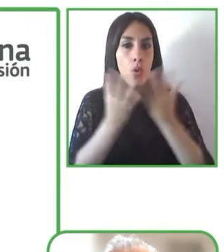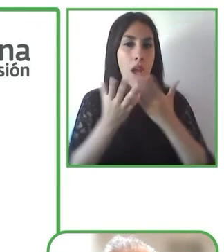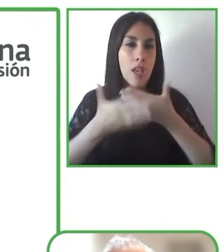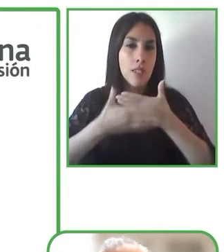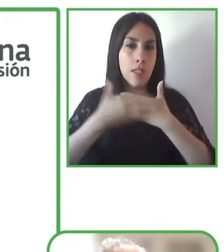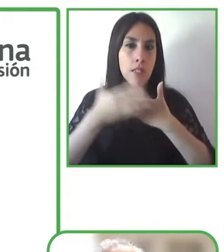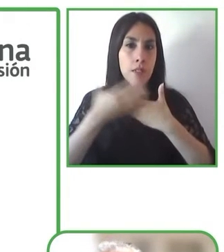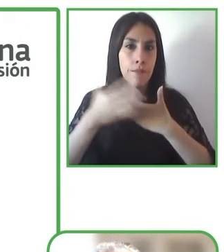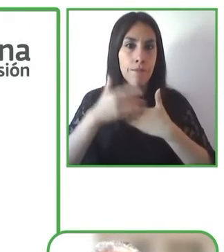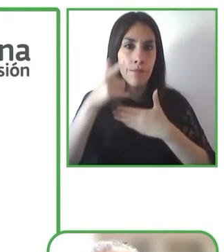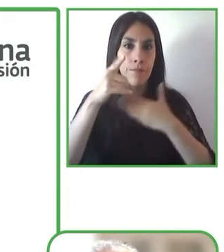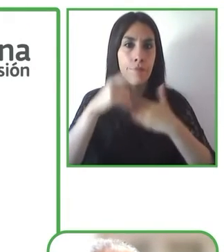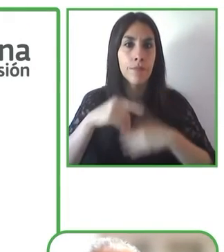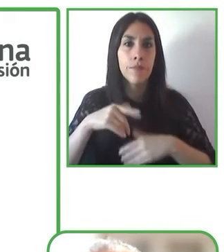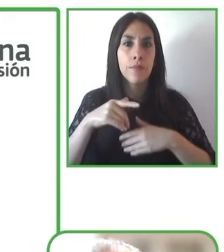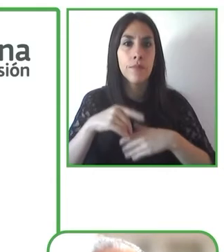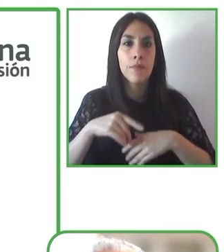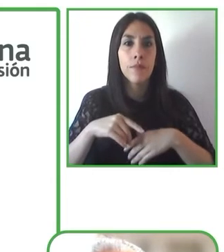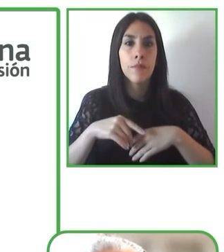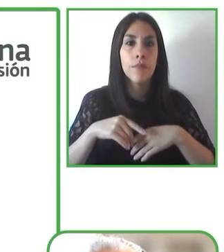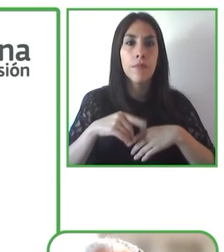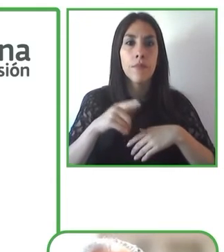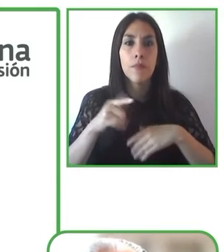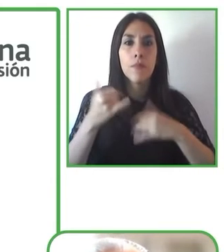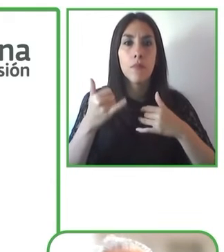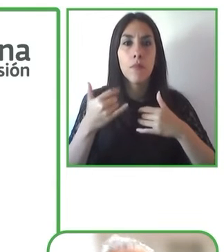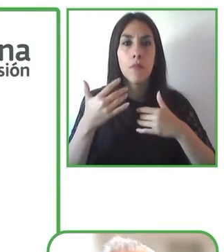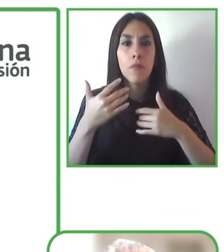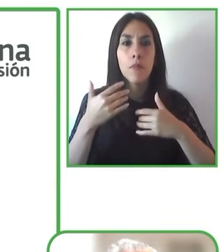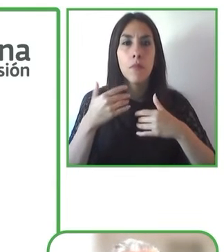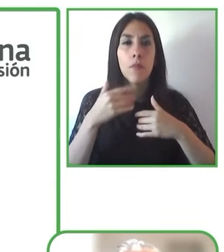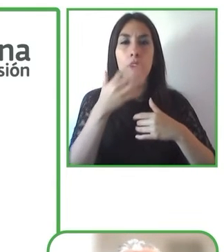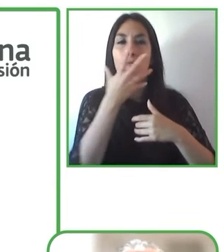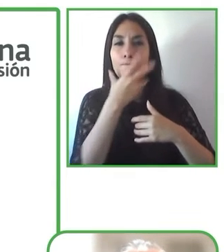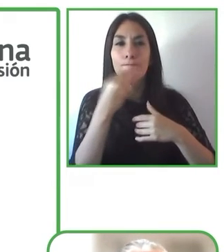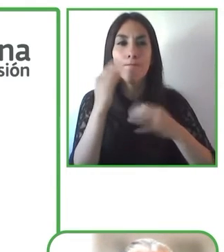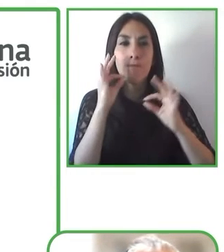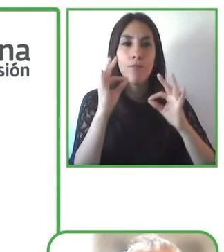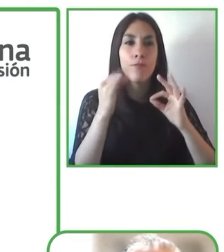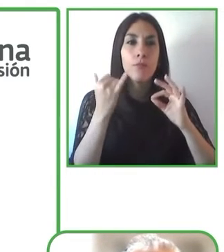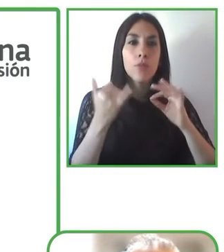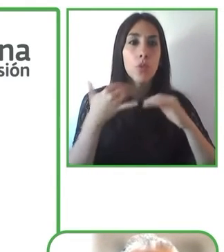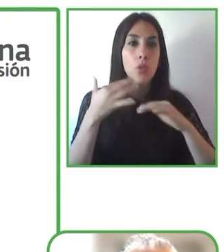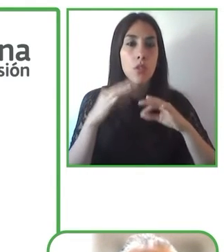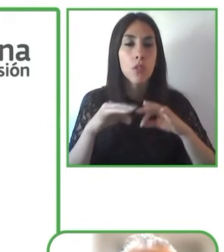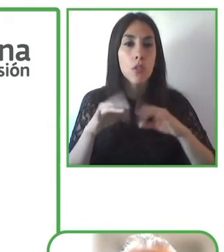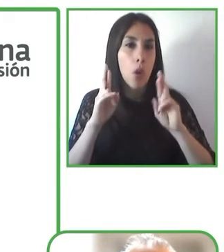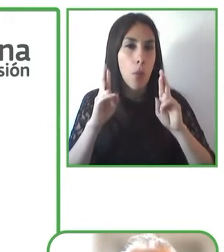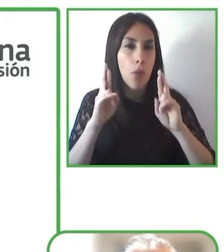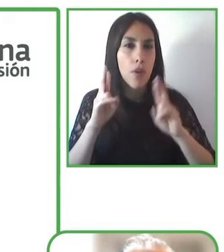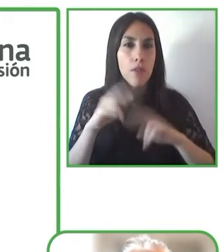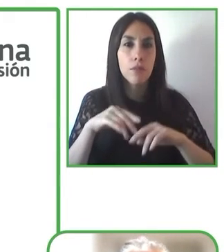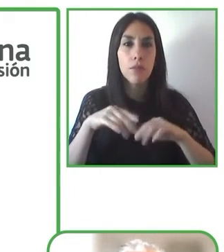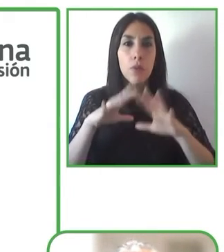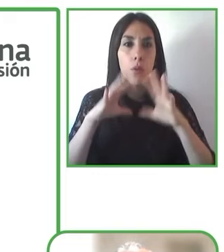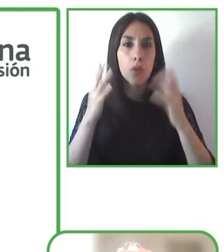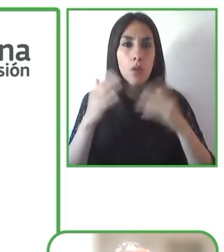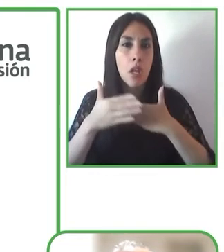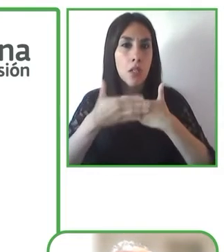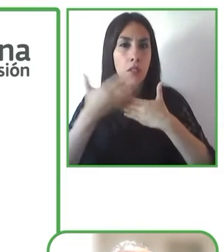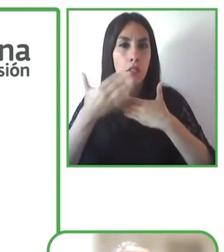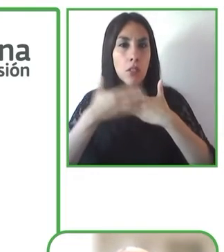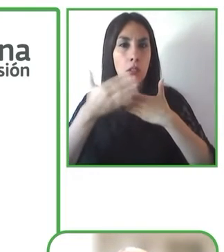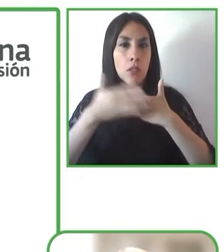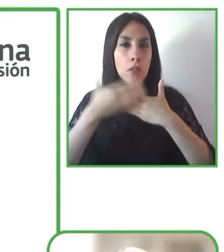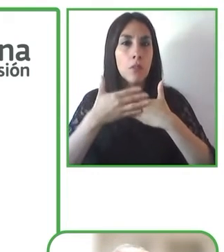qué bonito sería vivir en un planeta fácil, en un planeta comprensible para todas las personas,